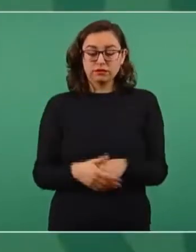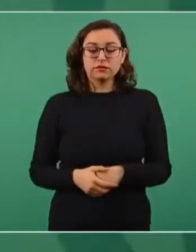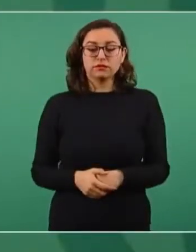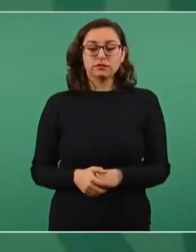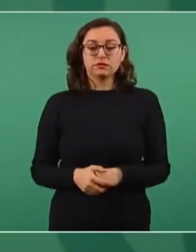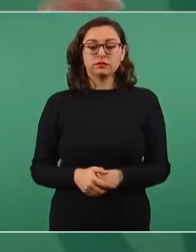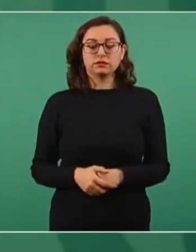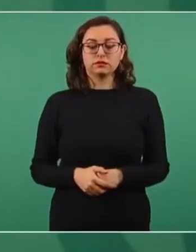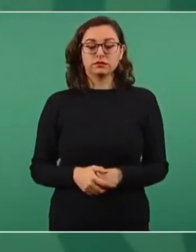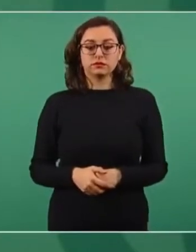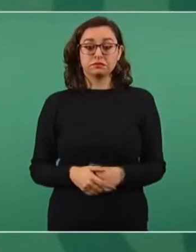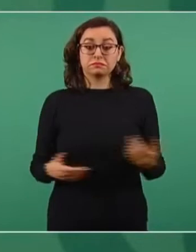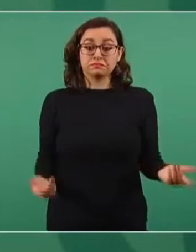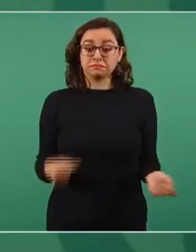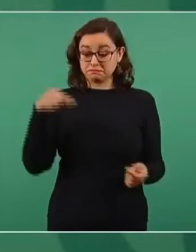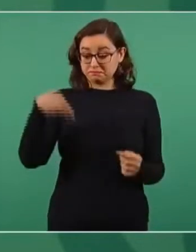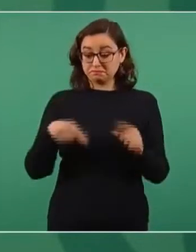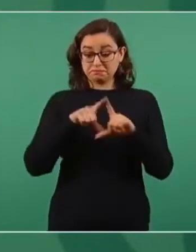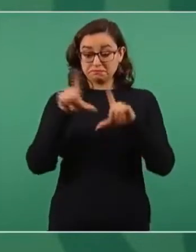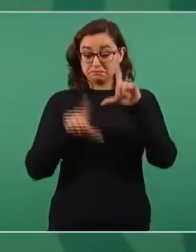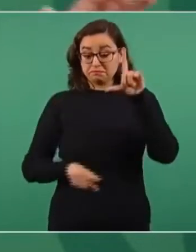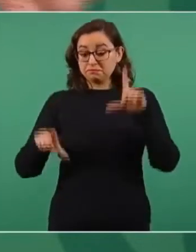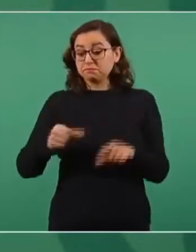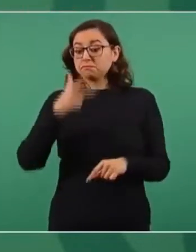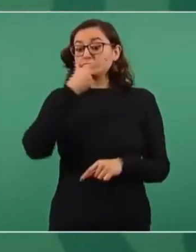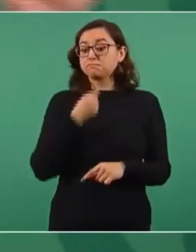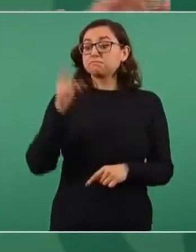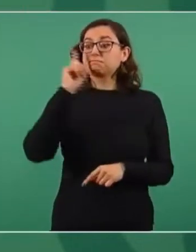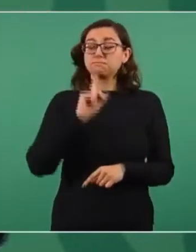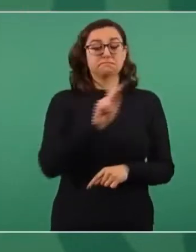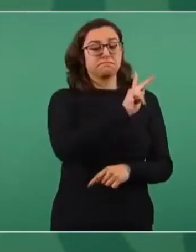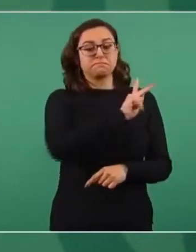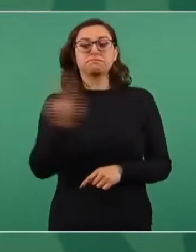Entonces, México es un país de mujeres y de hombres libres,